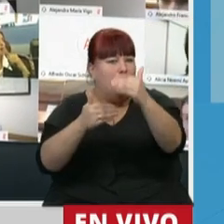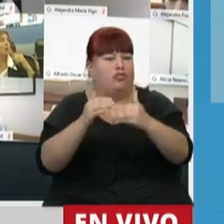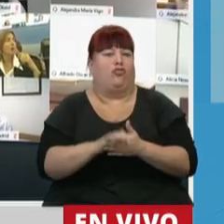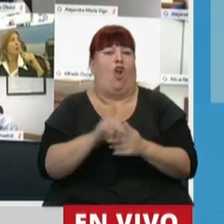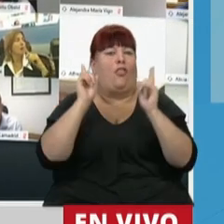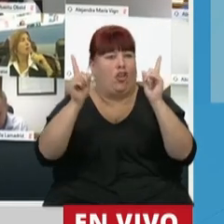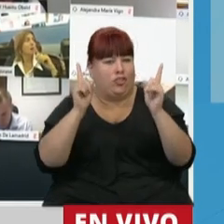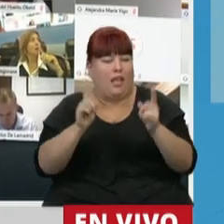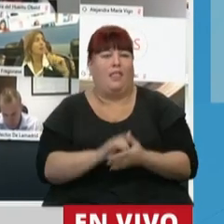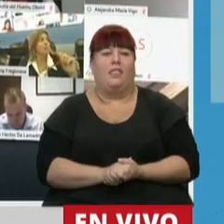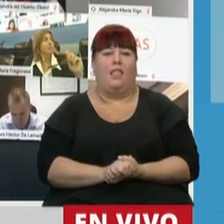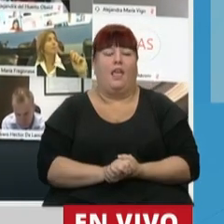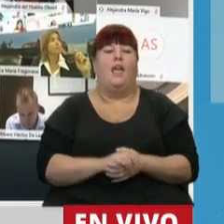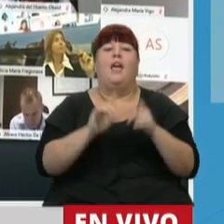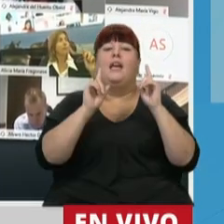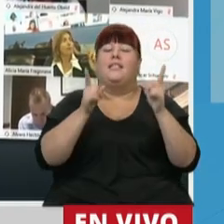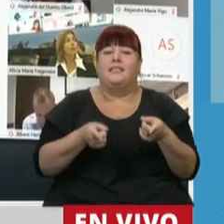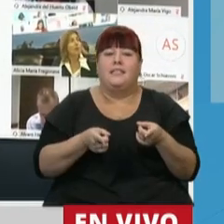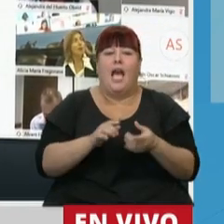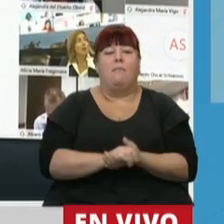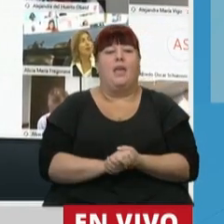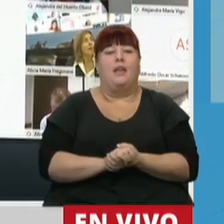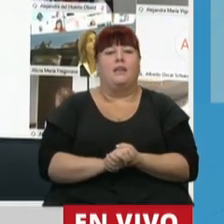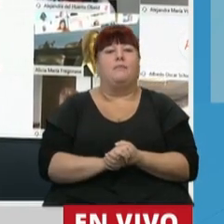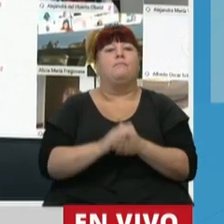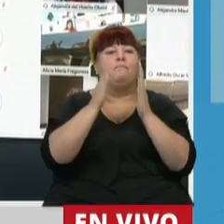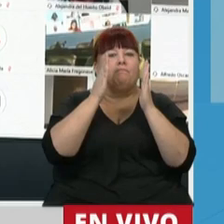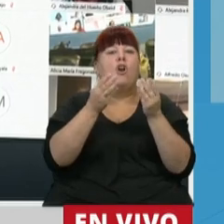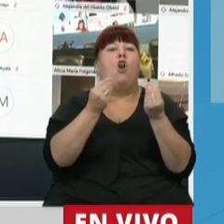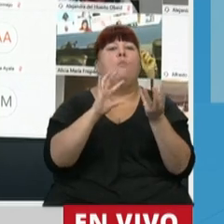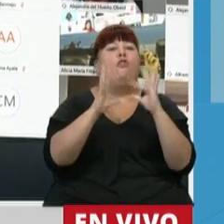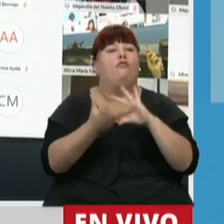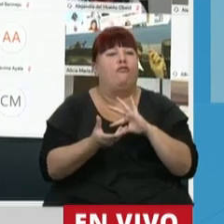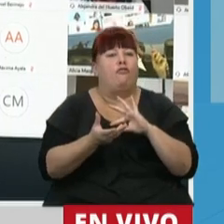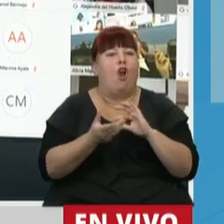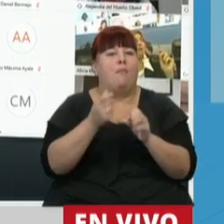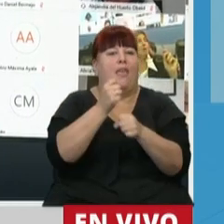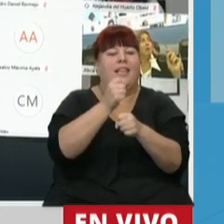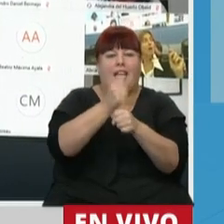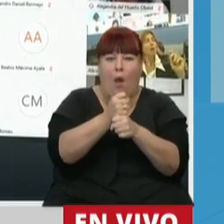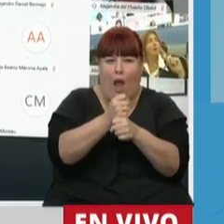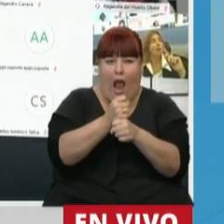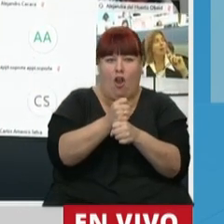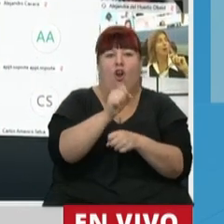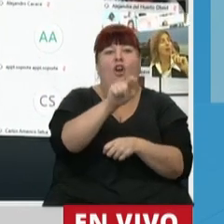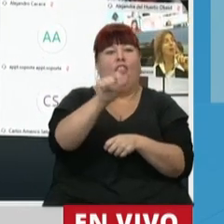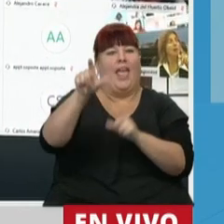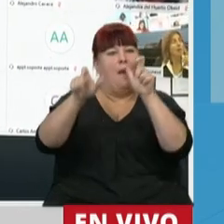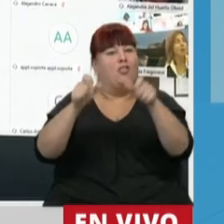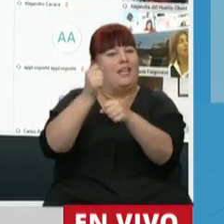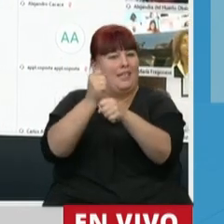docente y a la atención a las condiciones laborales de los